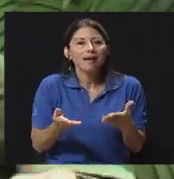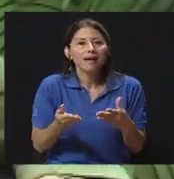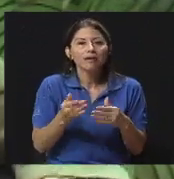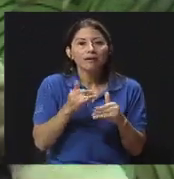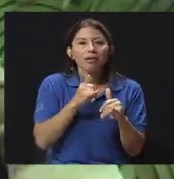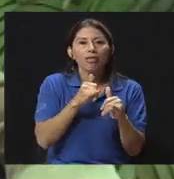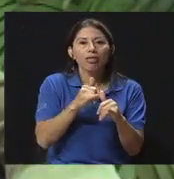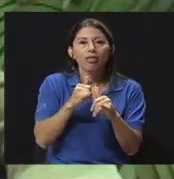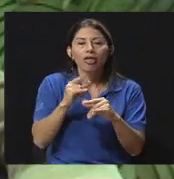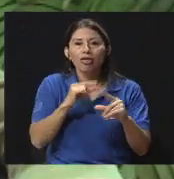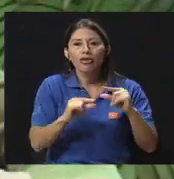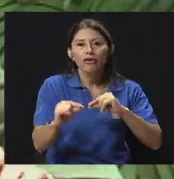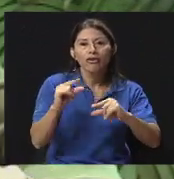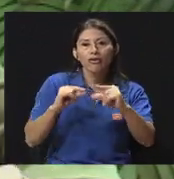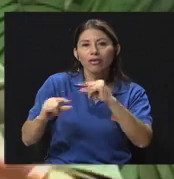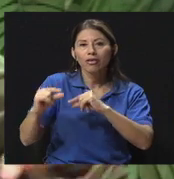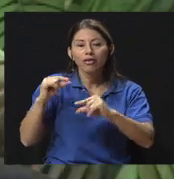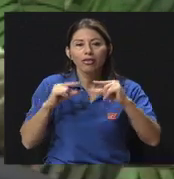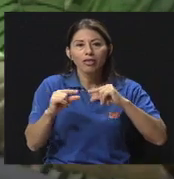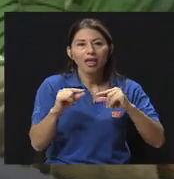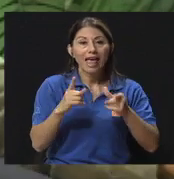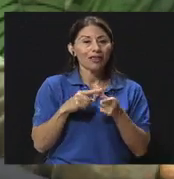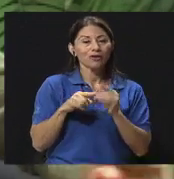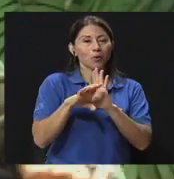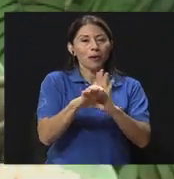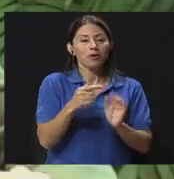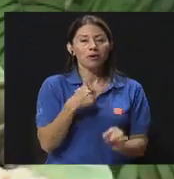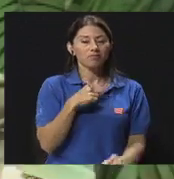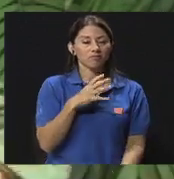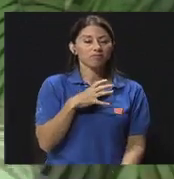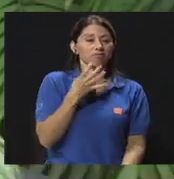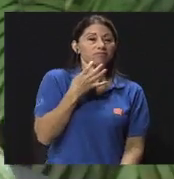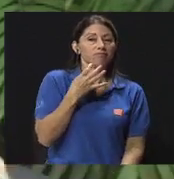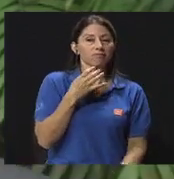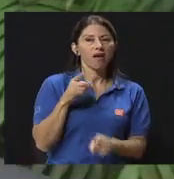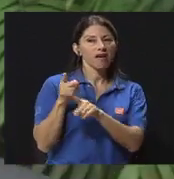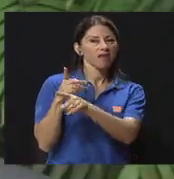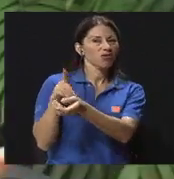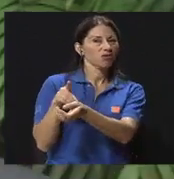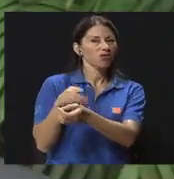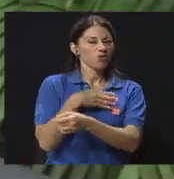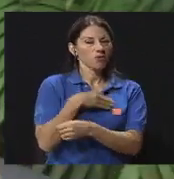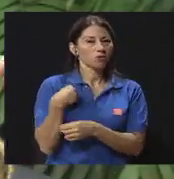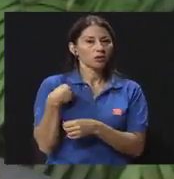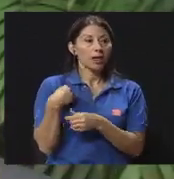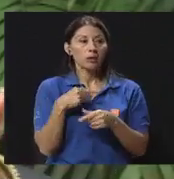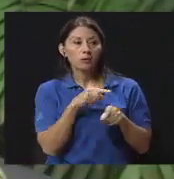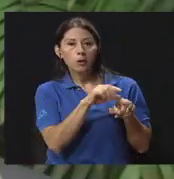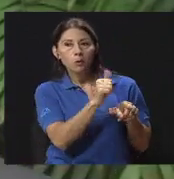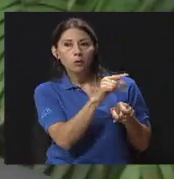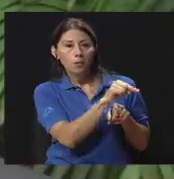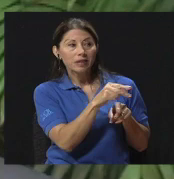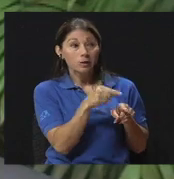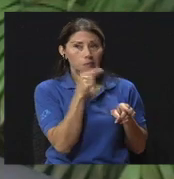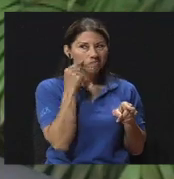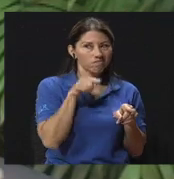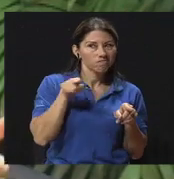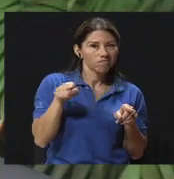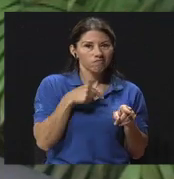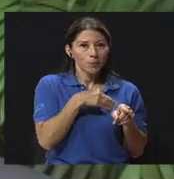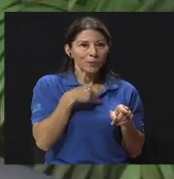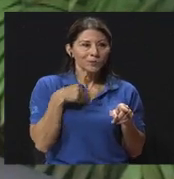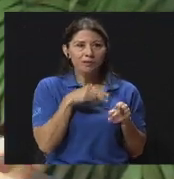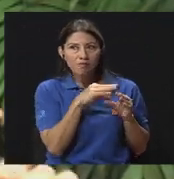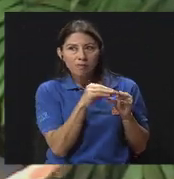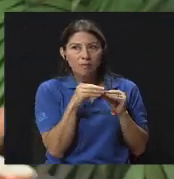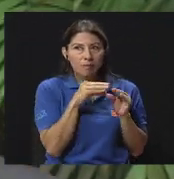Y entonces ya yo estoy enojada y entonces no me agrada el doctor y le digo a mi compañero por qué no me agrada y empiezo a lo que llamamos carbonear, ¿verdad? Y